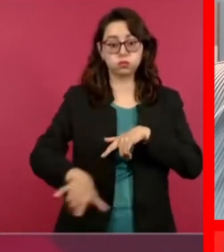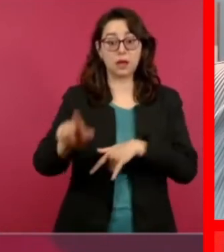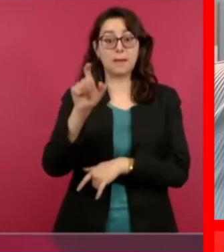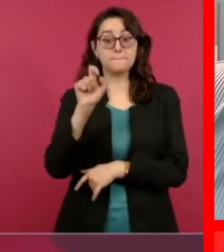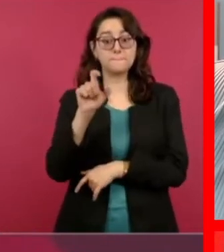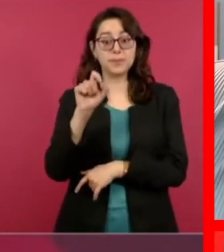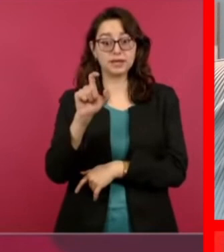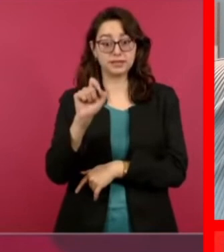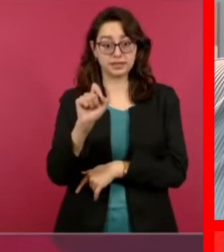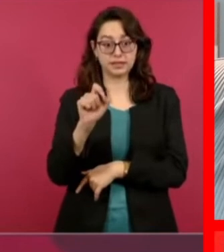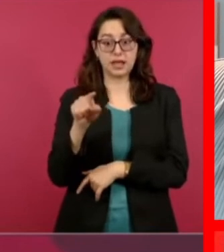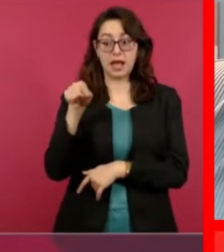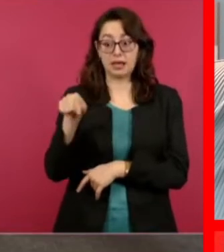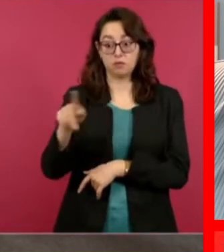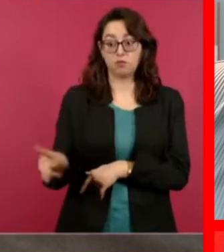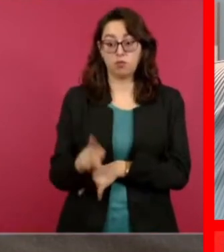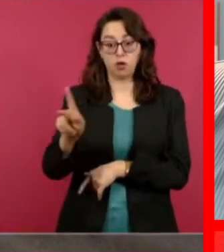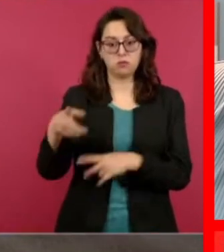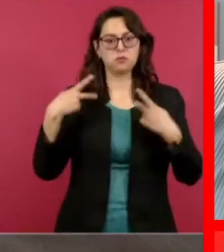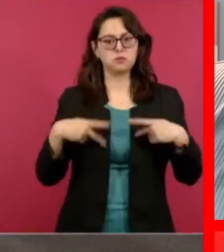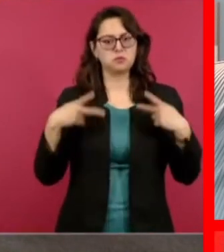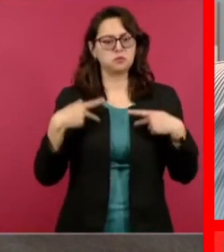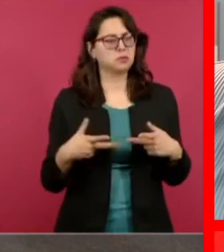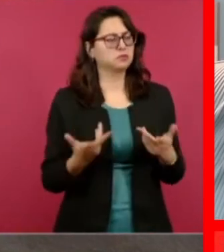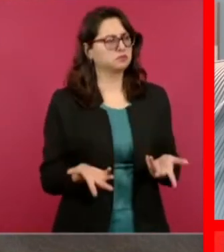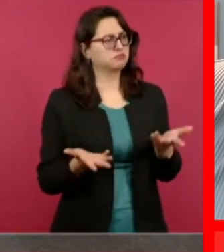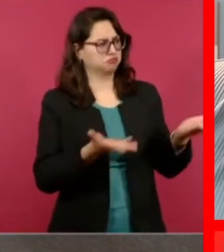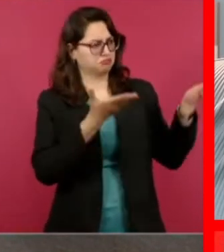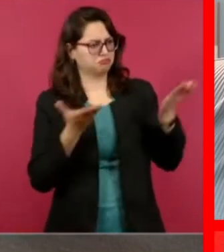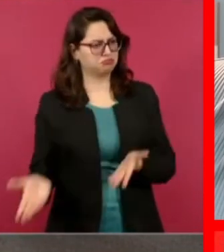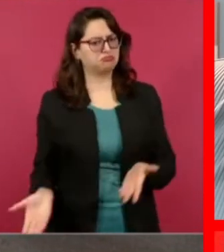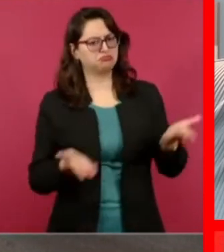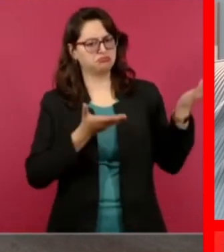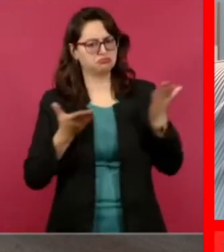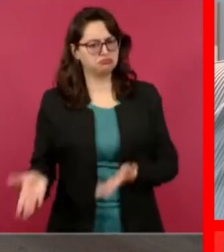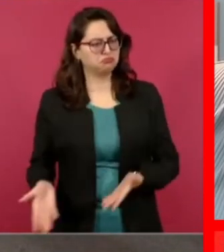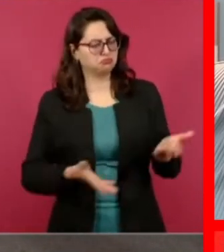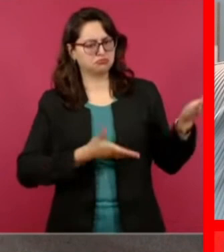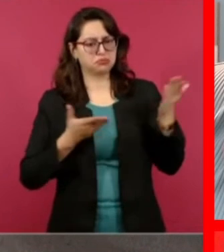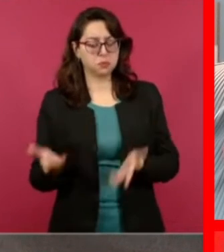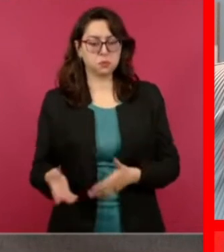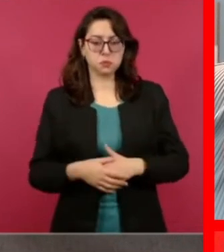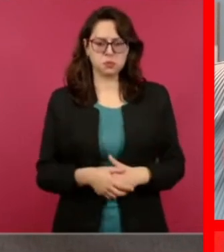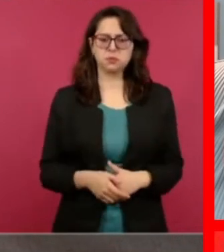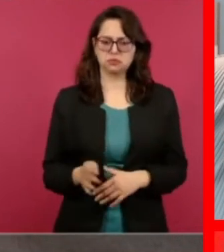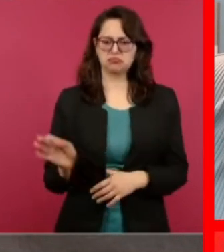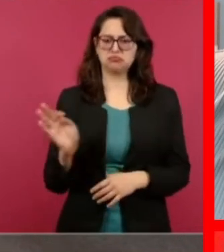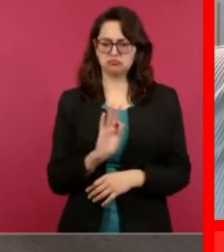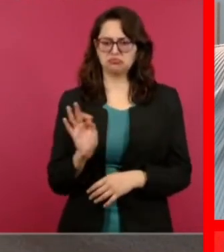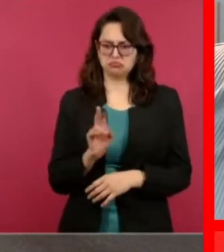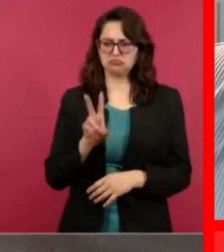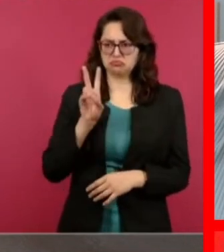recibiéndolos. Y sí pueden ser bases de apoyo que hay